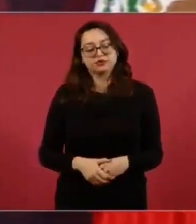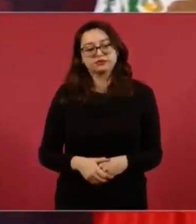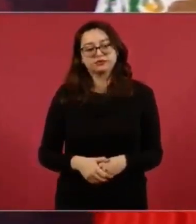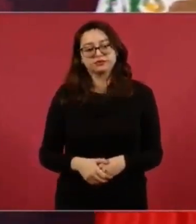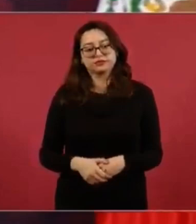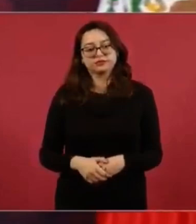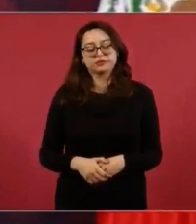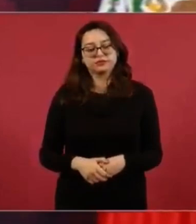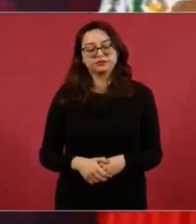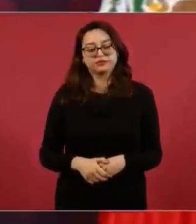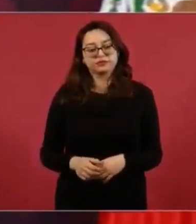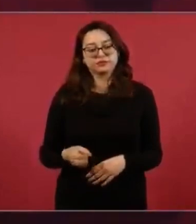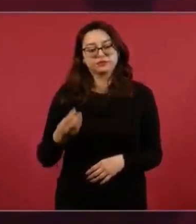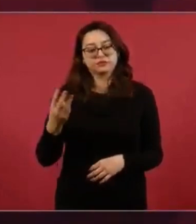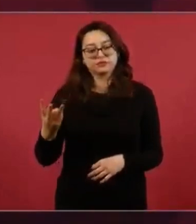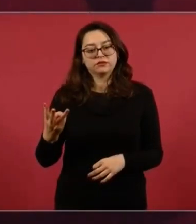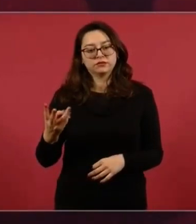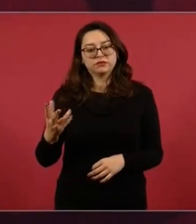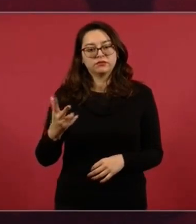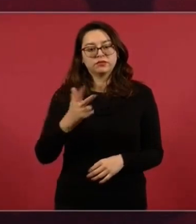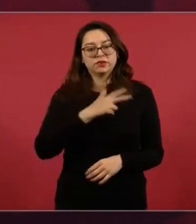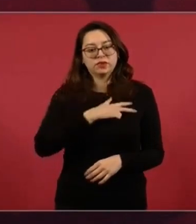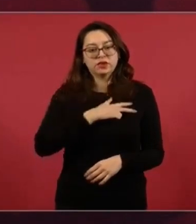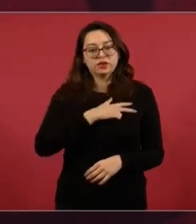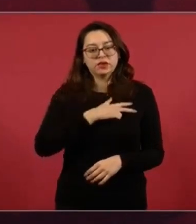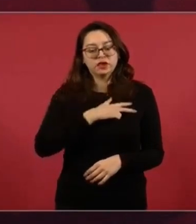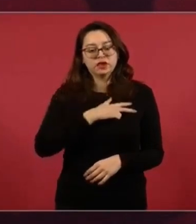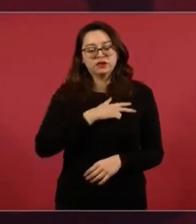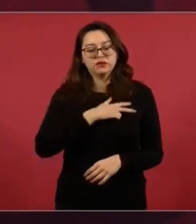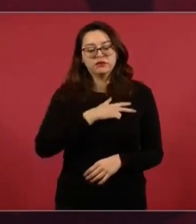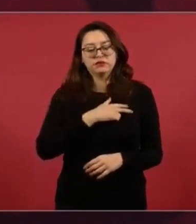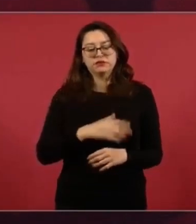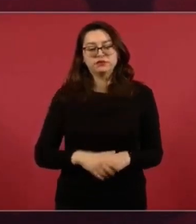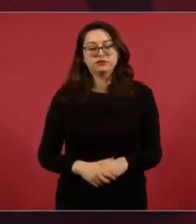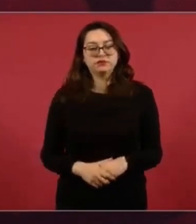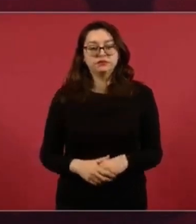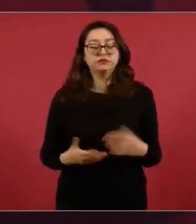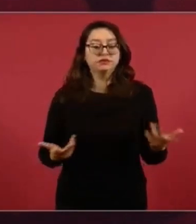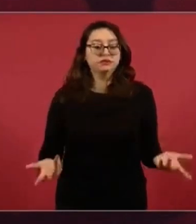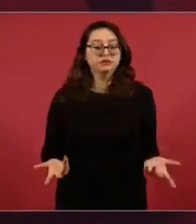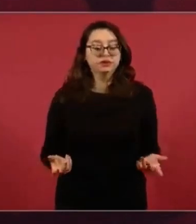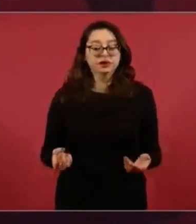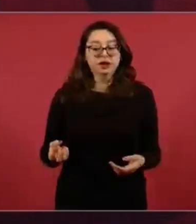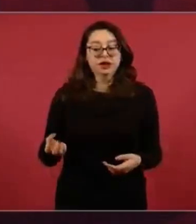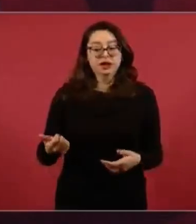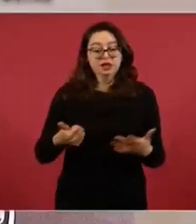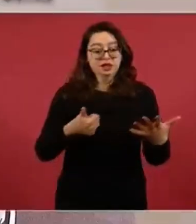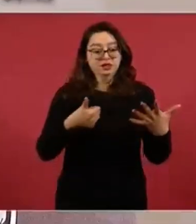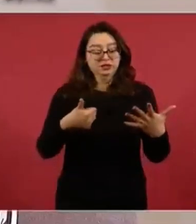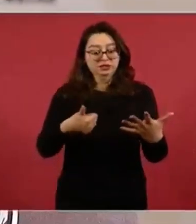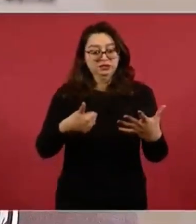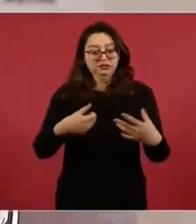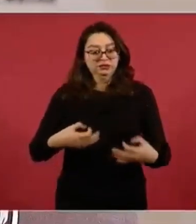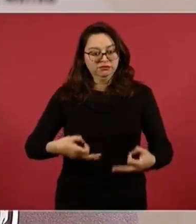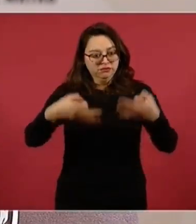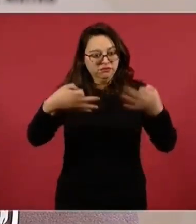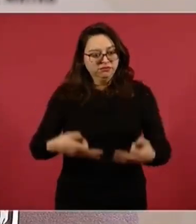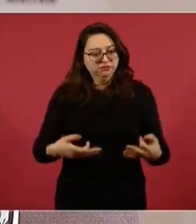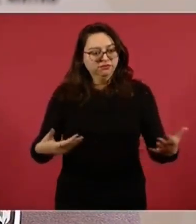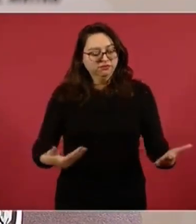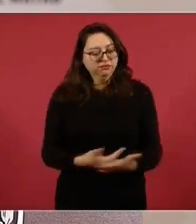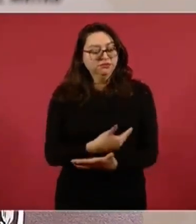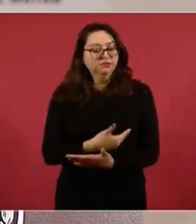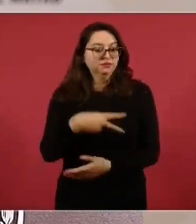Los seis de Papántala, Veracruz, lo que demuestra